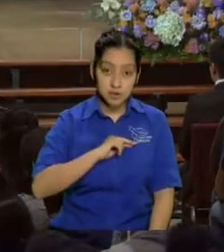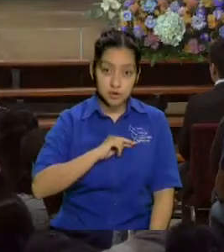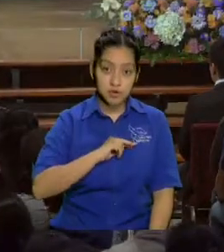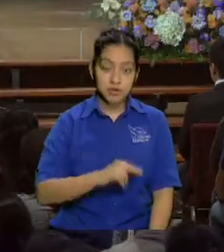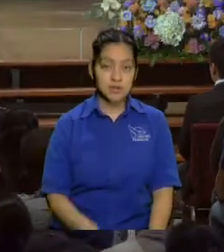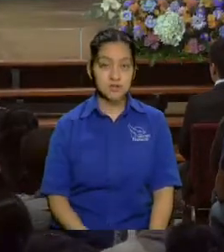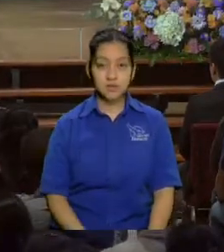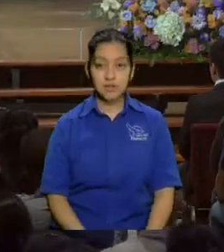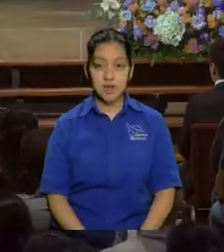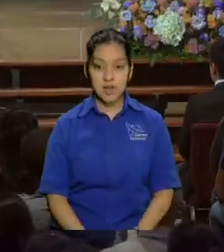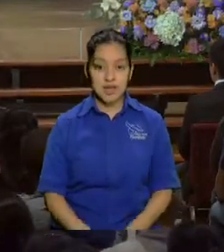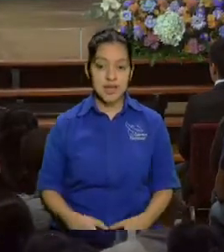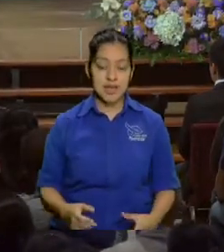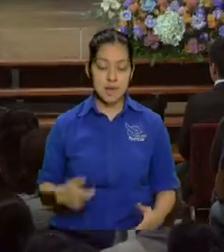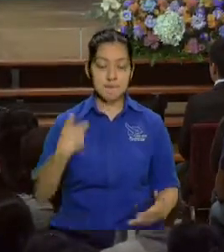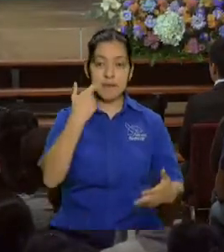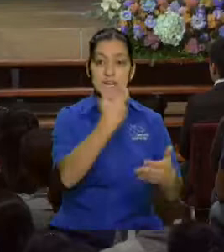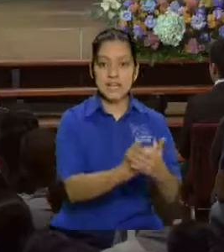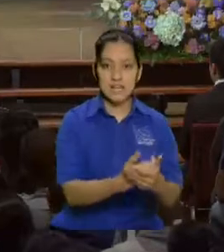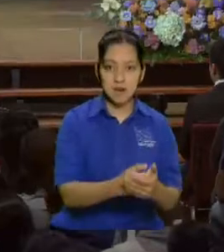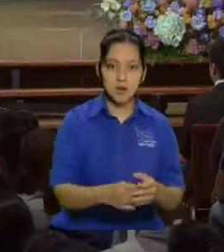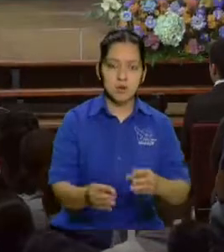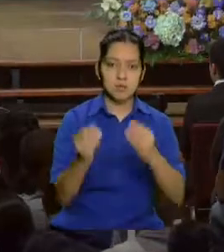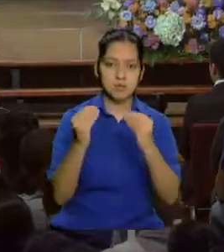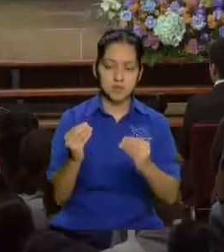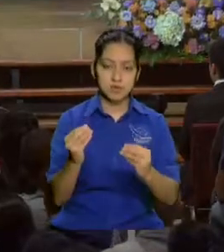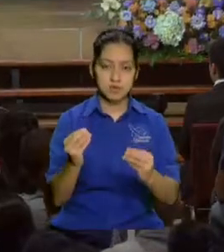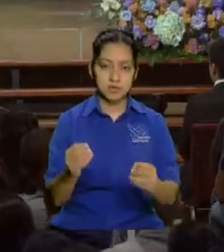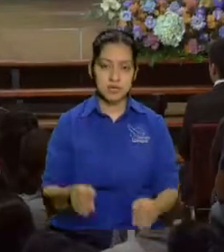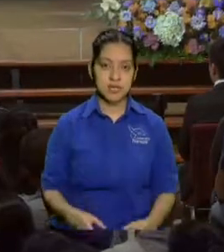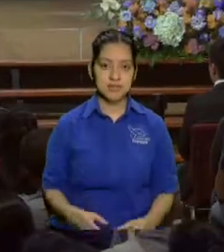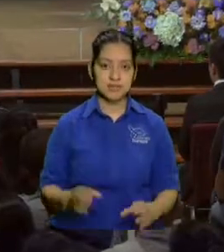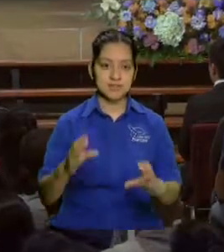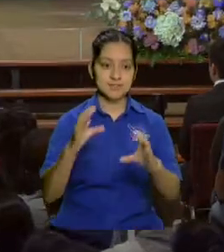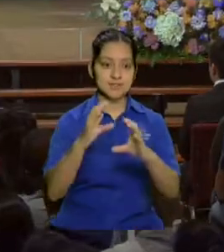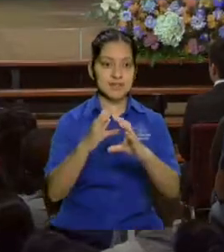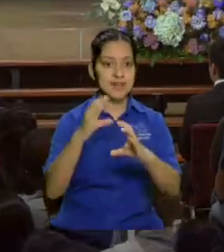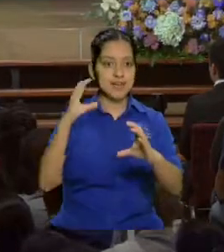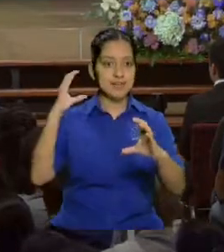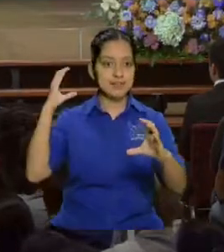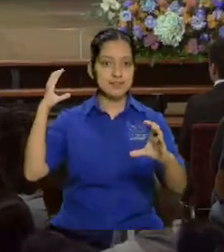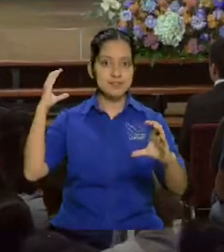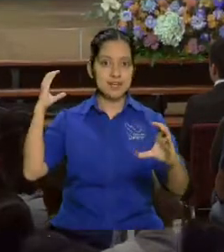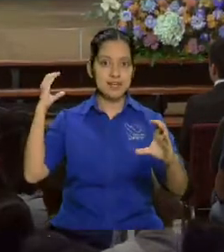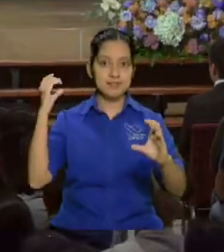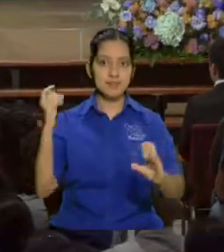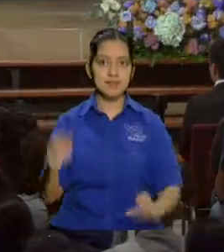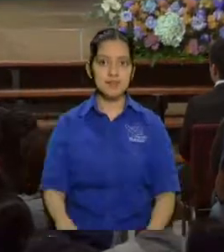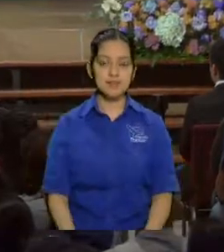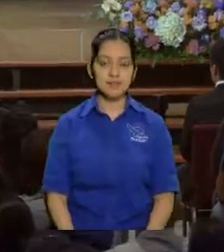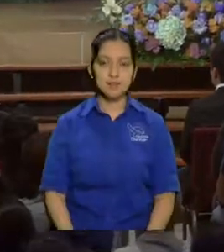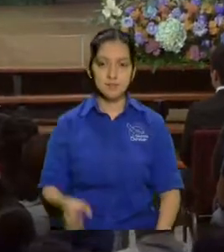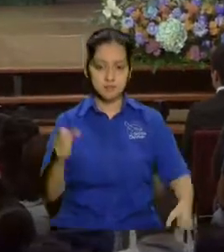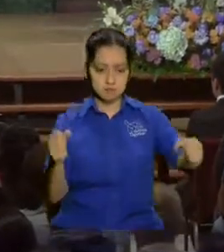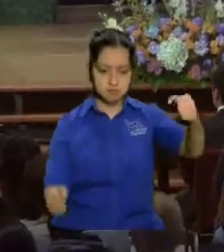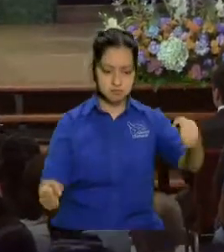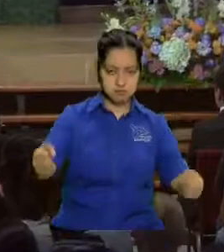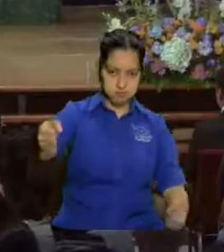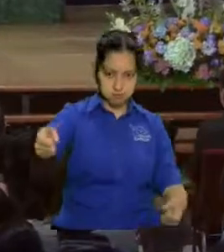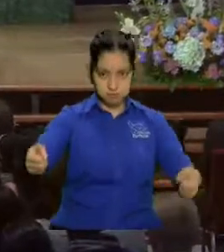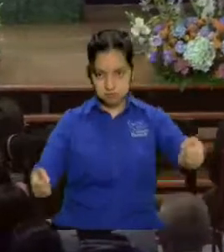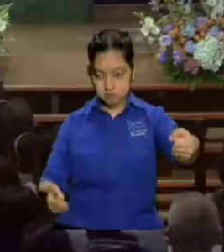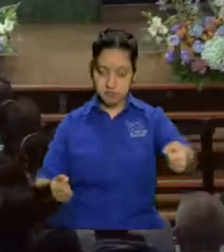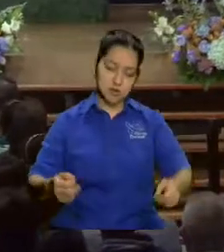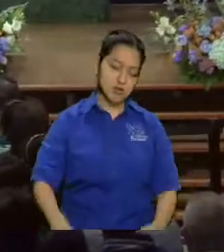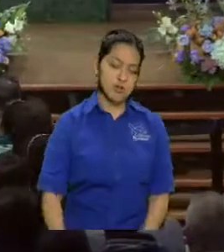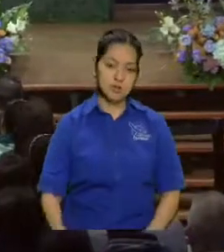trailers y ahí pusimos a los hermanos con diferentes grupos musicales de alabanza y nos llevamos los